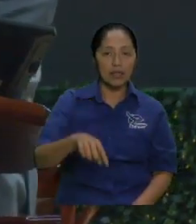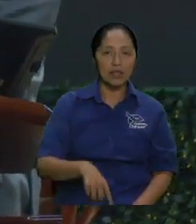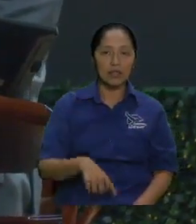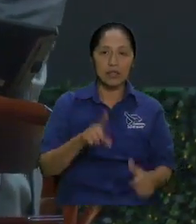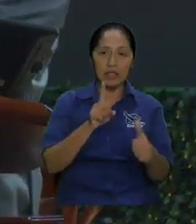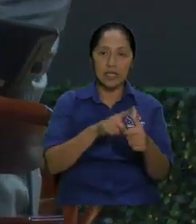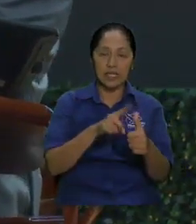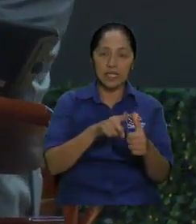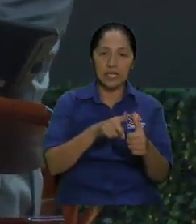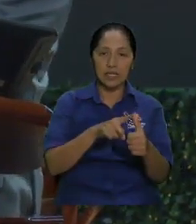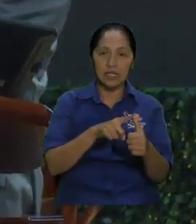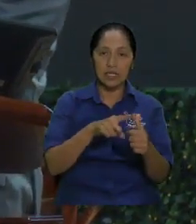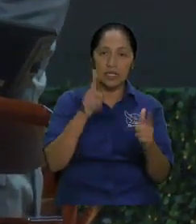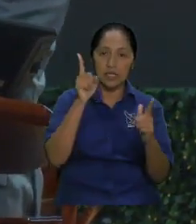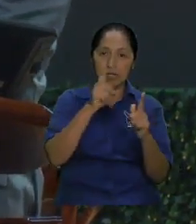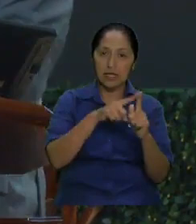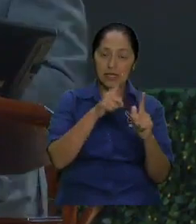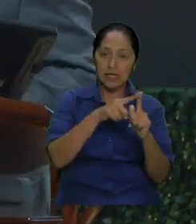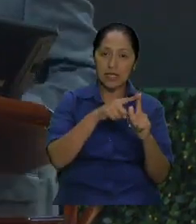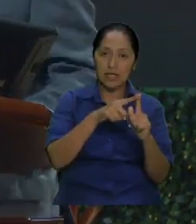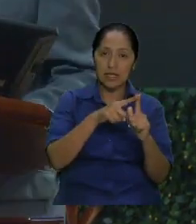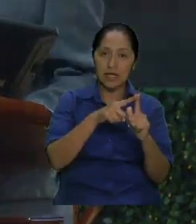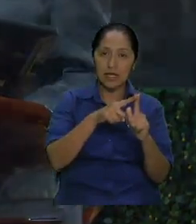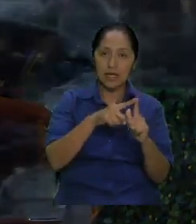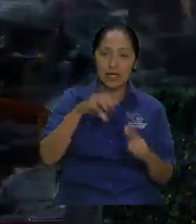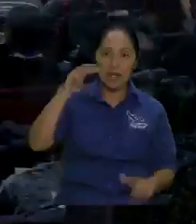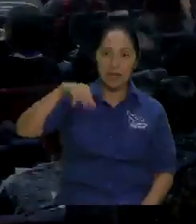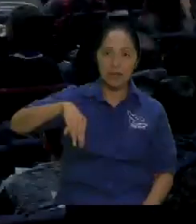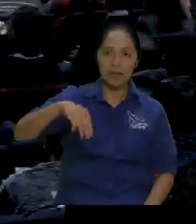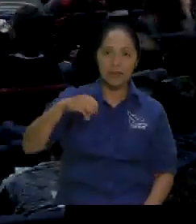tiene leche ahora añadió miel